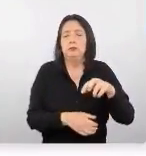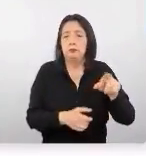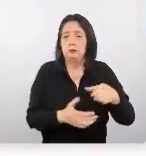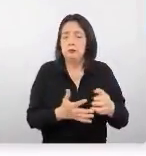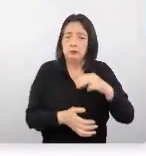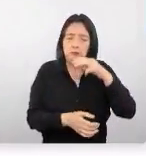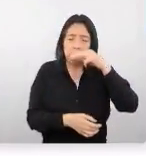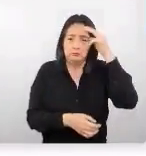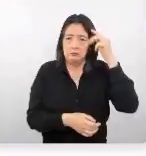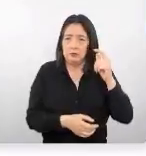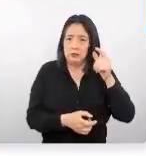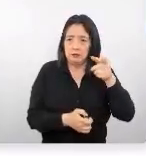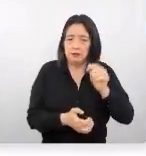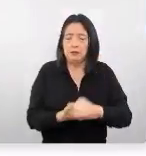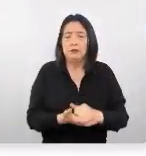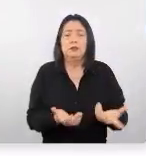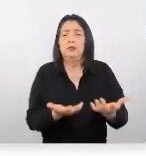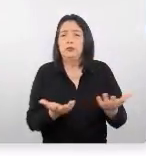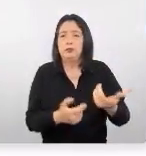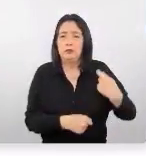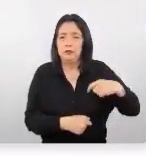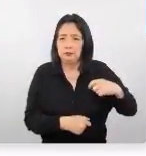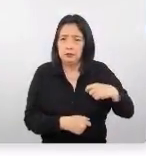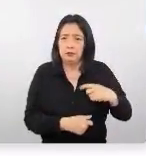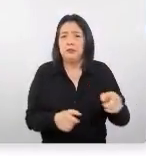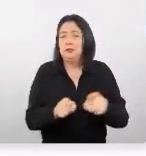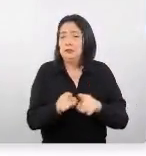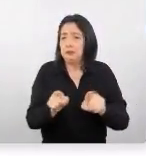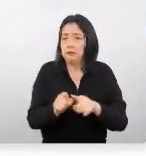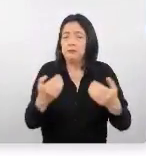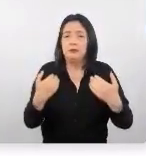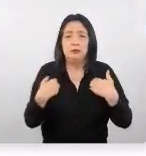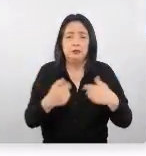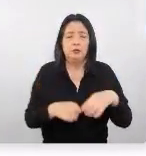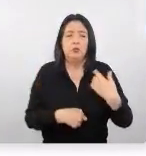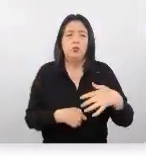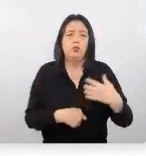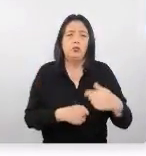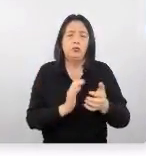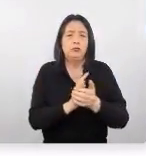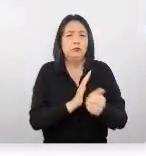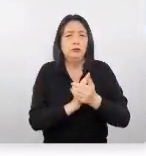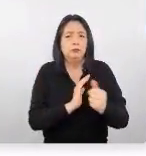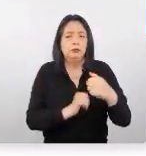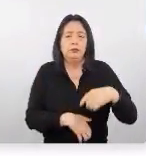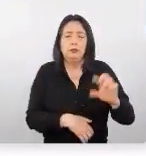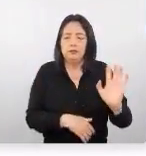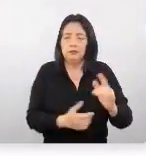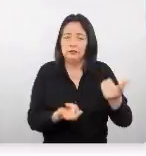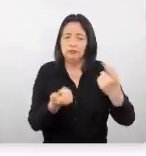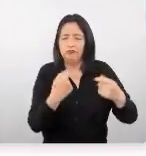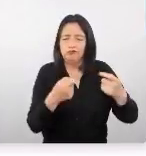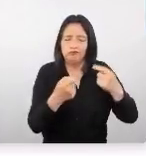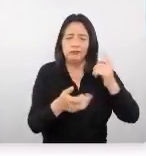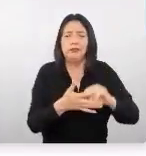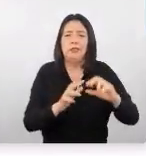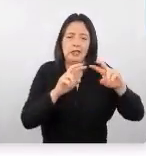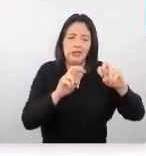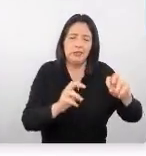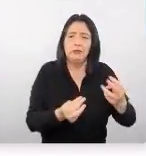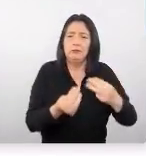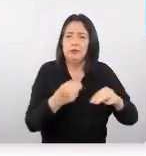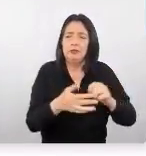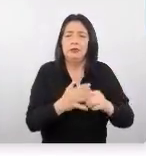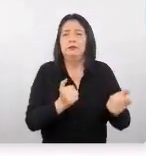por el SAM y ESIC en Madrid. Además, cuenta con una amplia experiencia en inteligencia comercial y en análisis de mercados con énfasis en